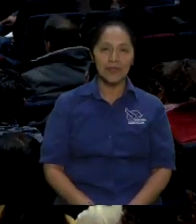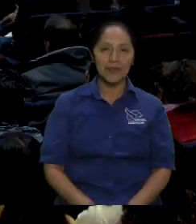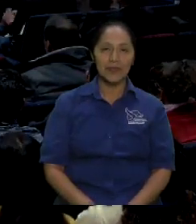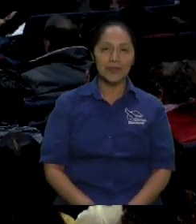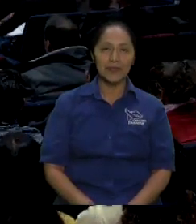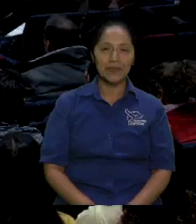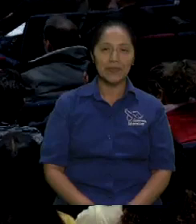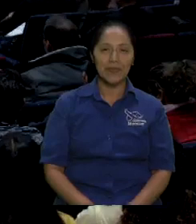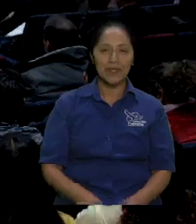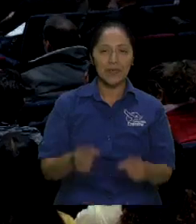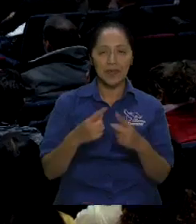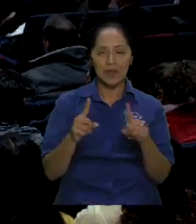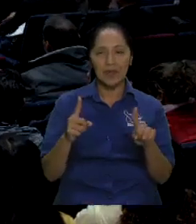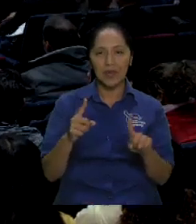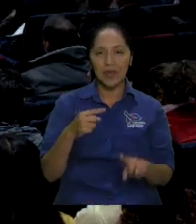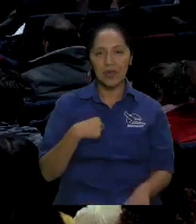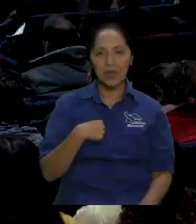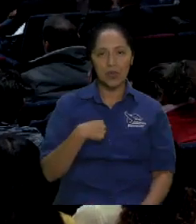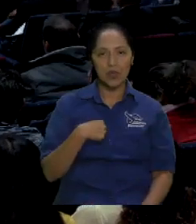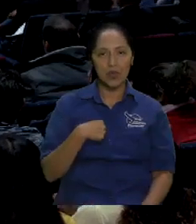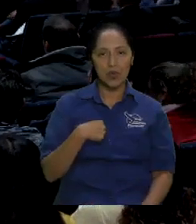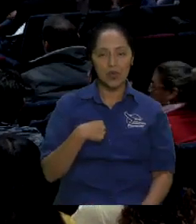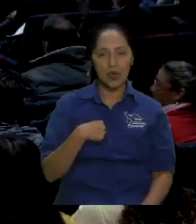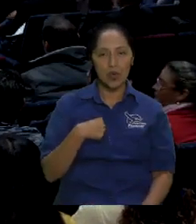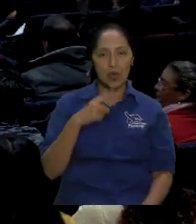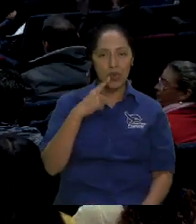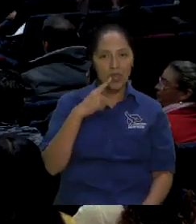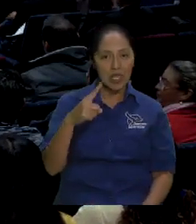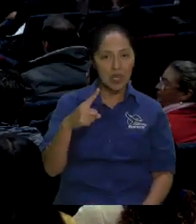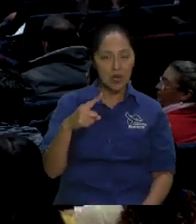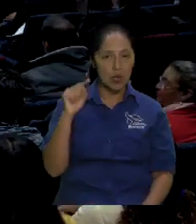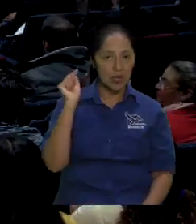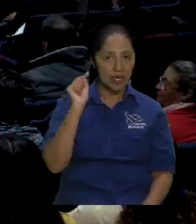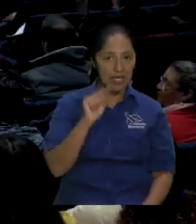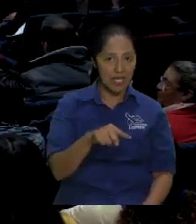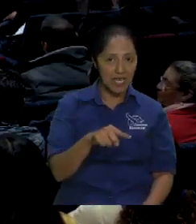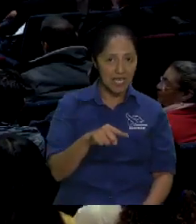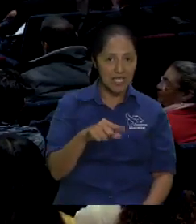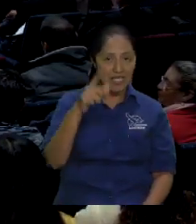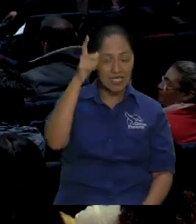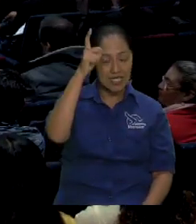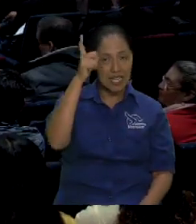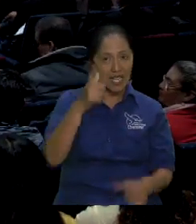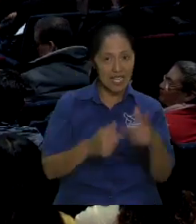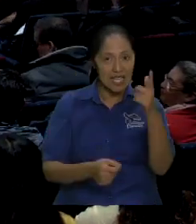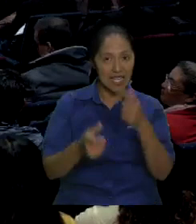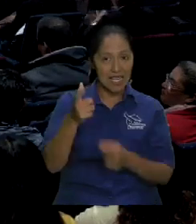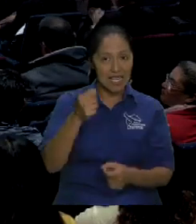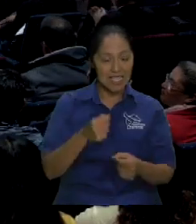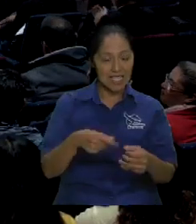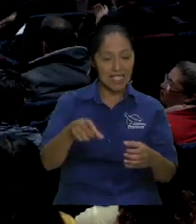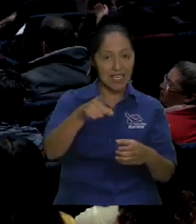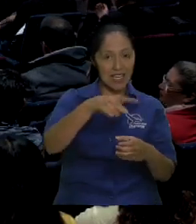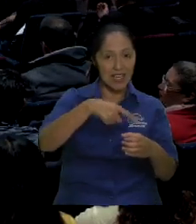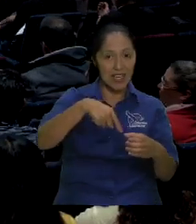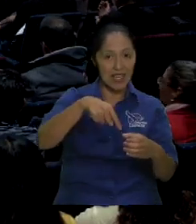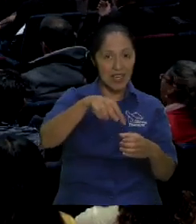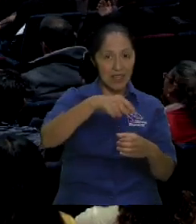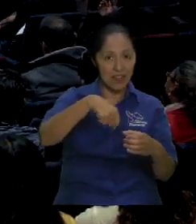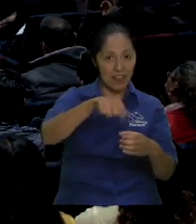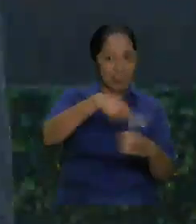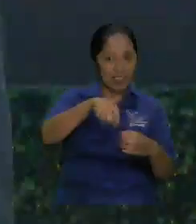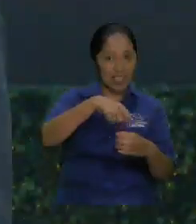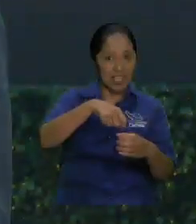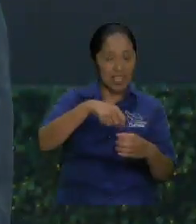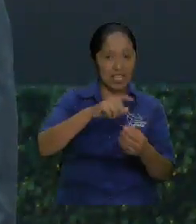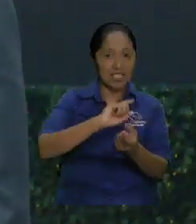pero a lo que voy es que esa leche esa mantequilla esa leche batida mantequilla ya no se echa